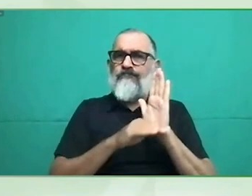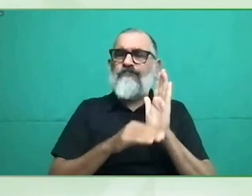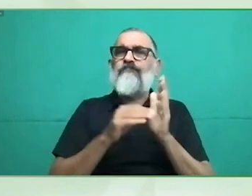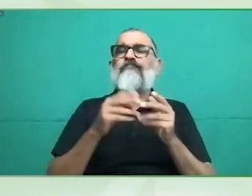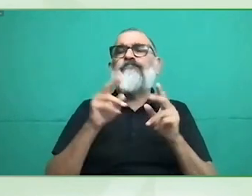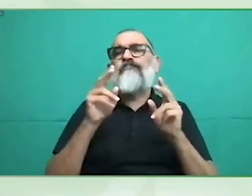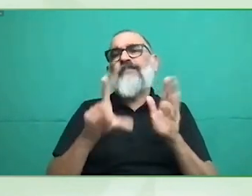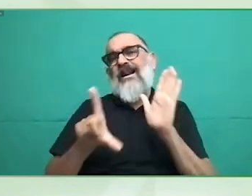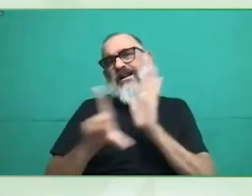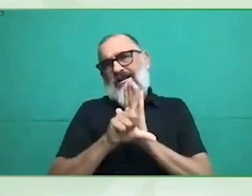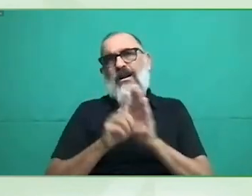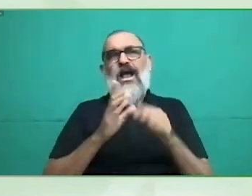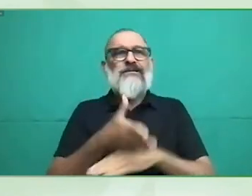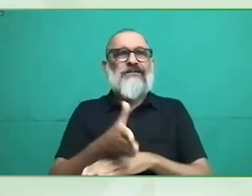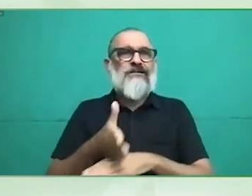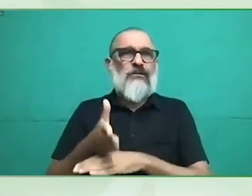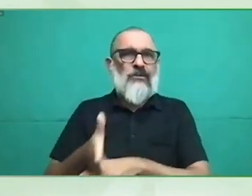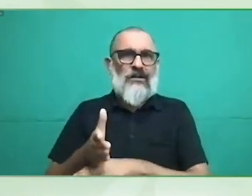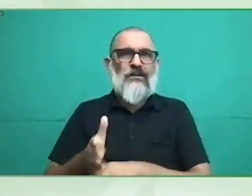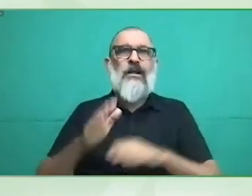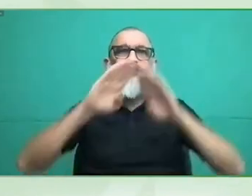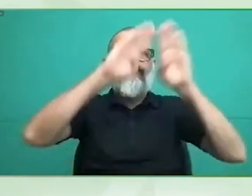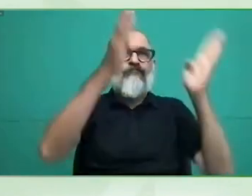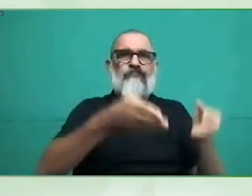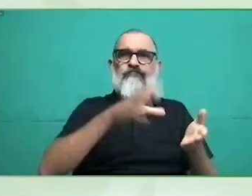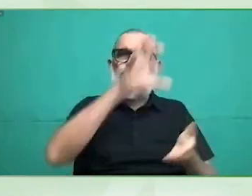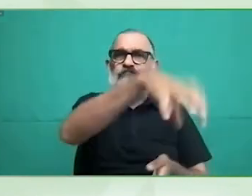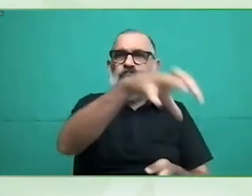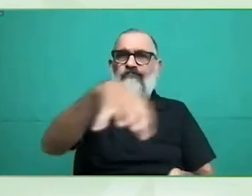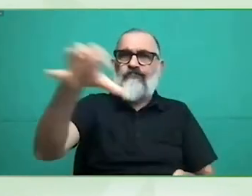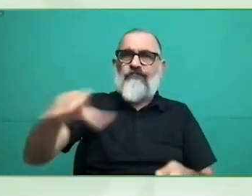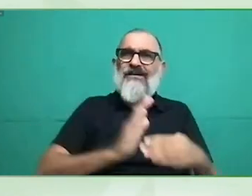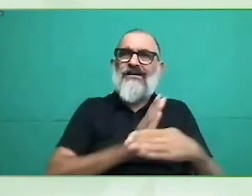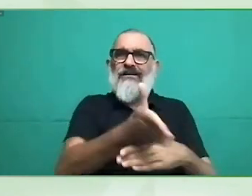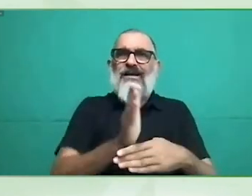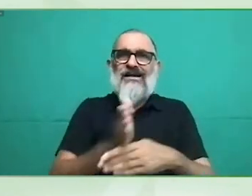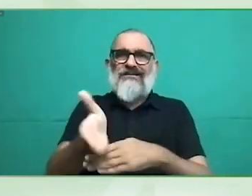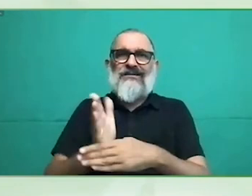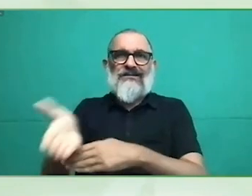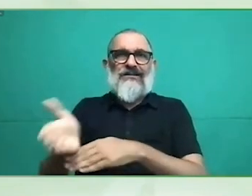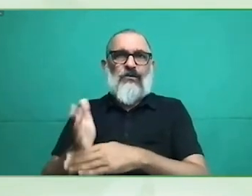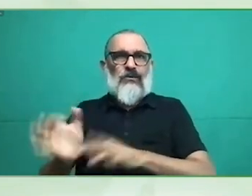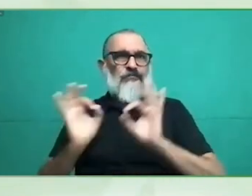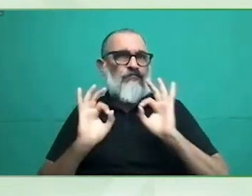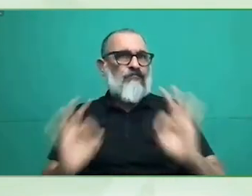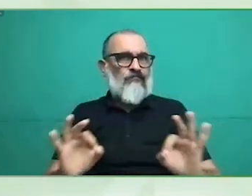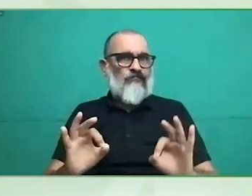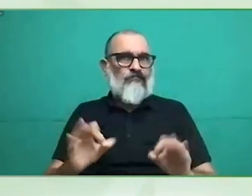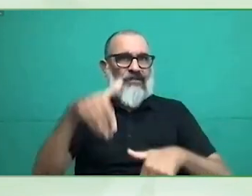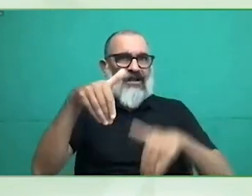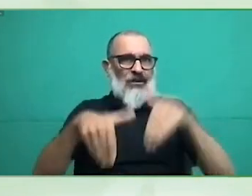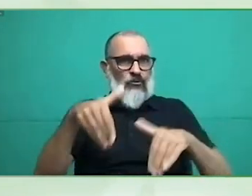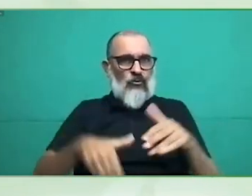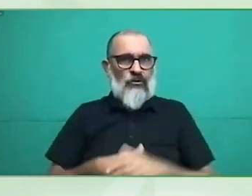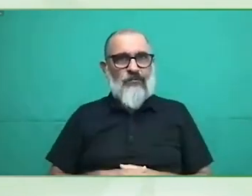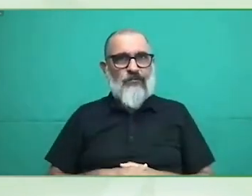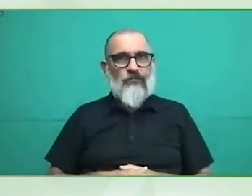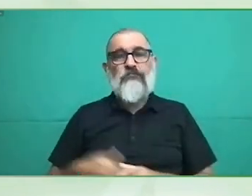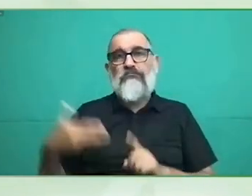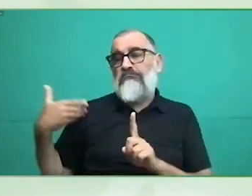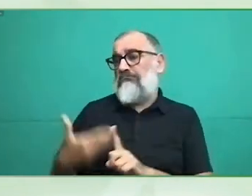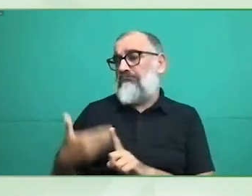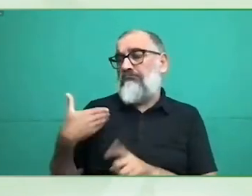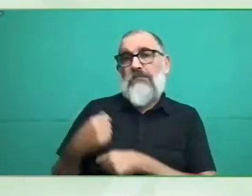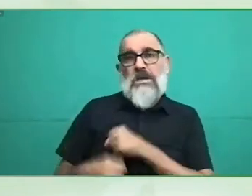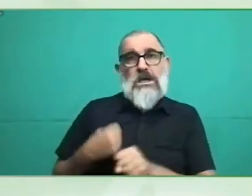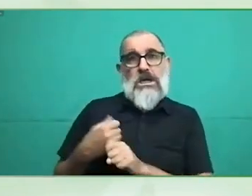avances como puede ser la implementación del voto accesible que consiste en que se entrega en la